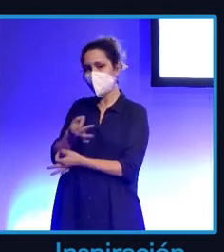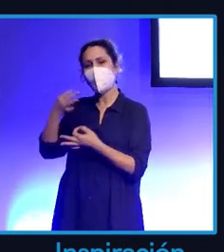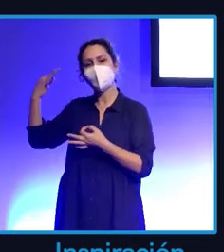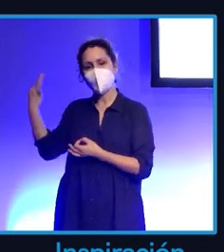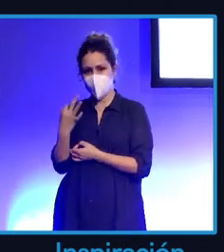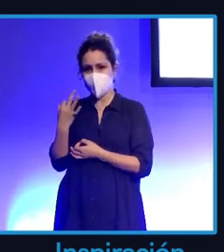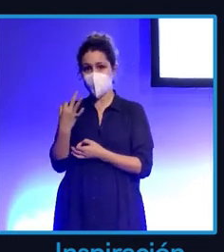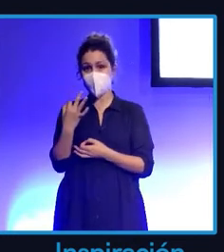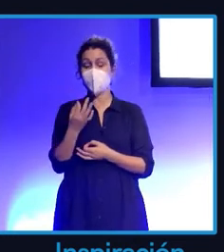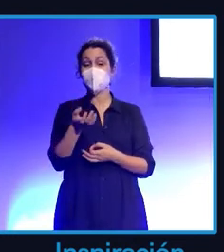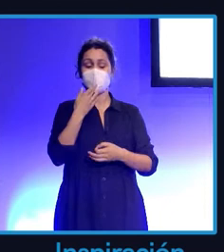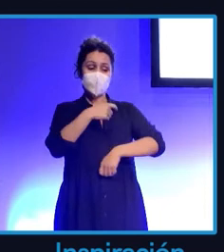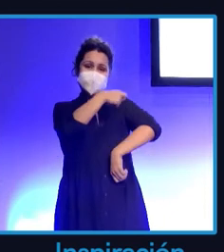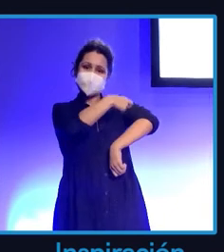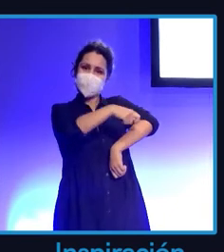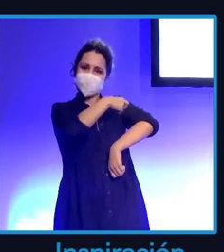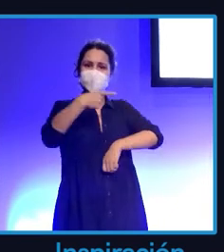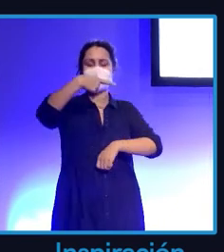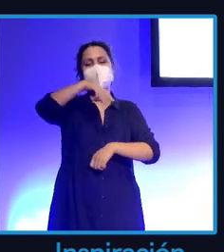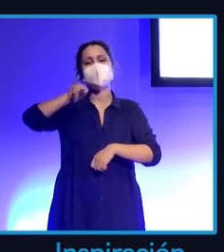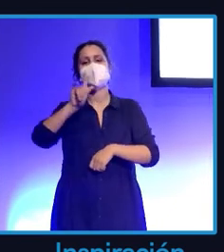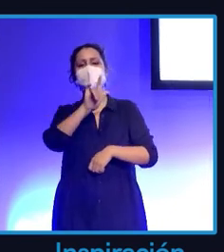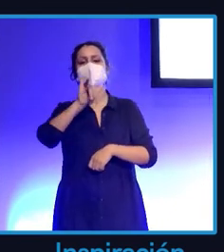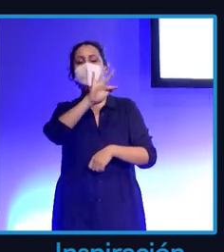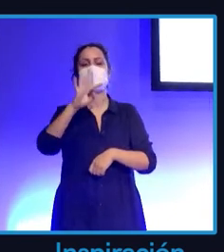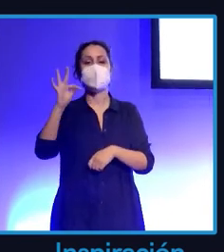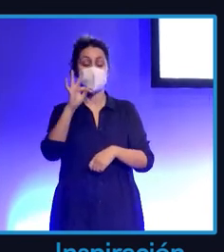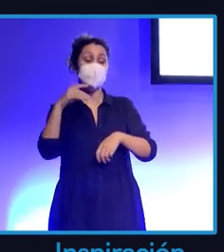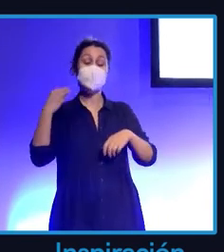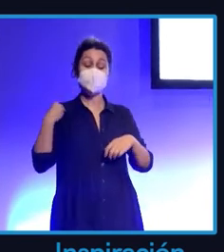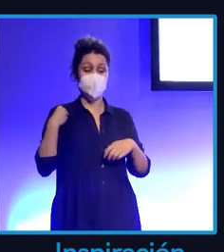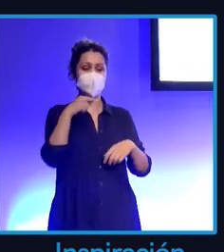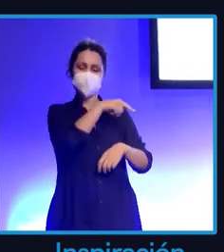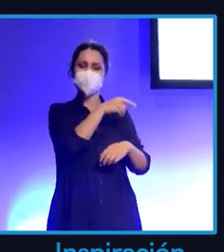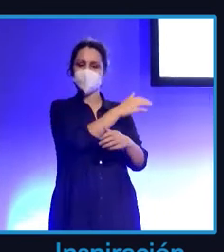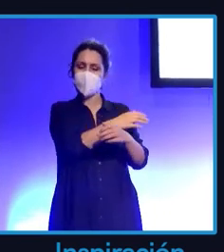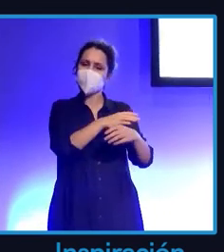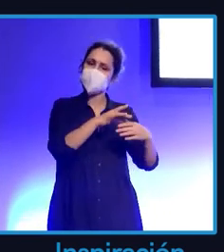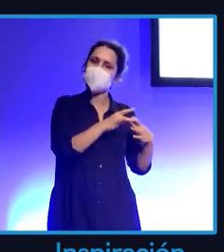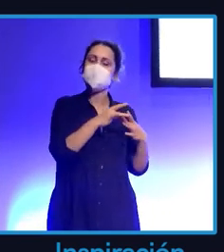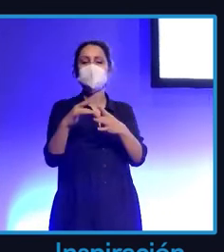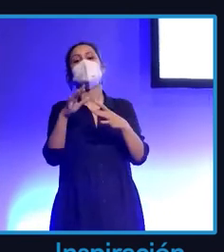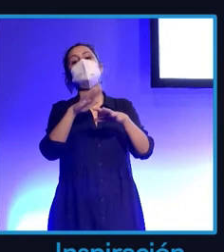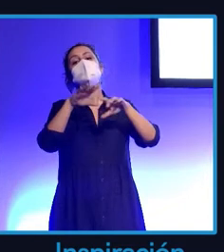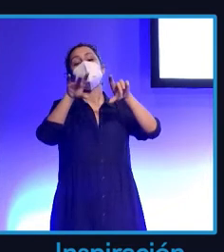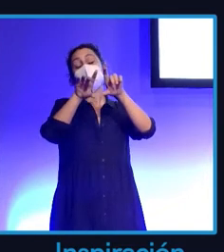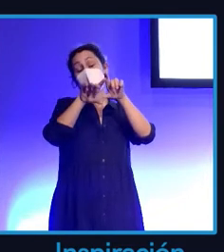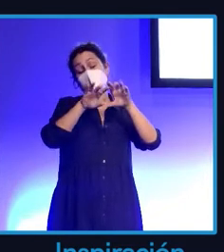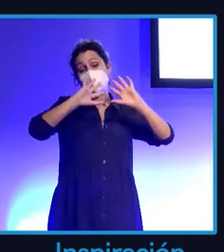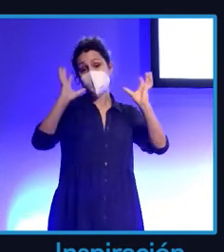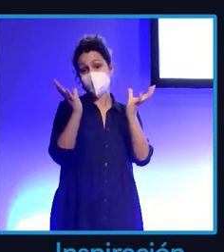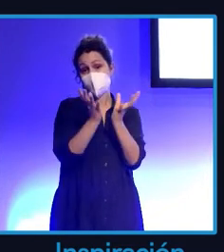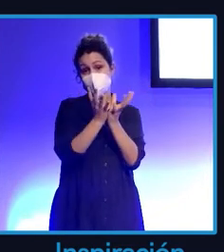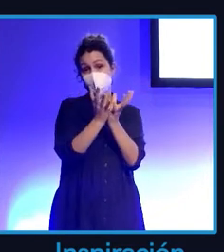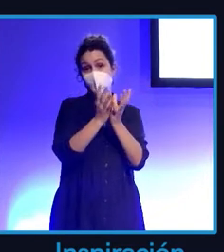el ejemplo de Gillette, una marca que es pionera en el mundo de la publicidad y concretamente el anuncio de Venus. La